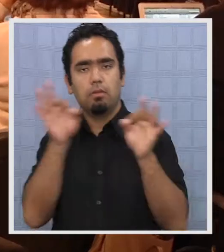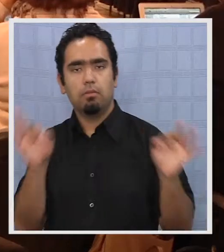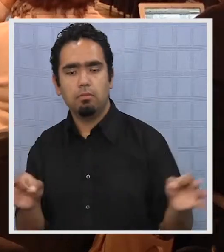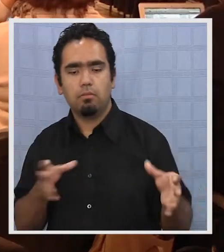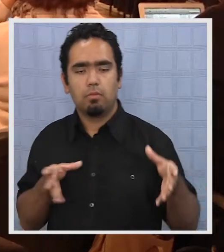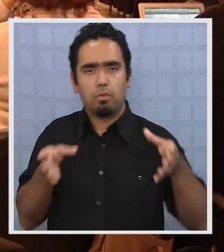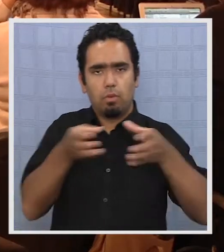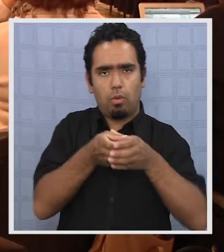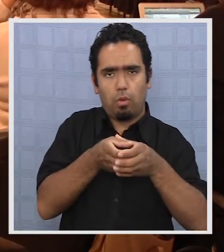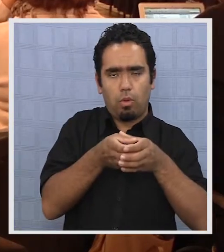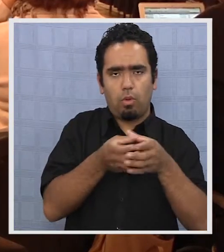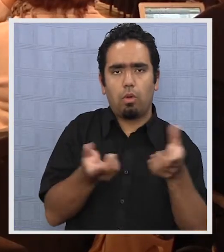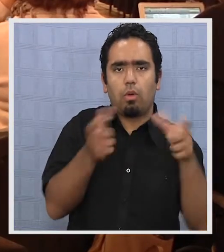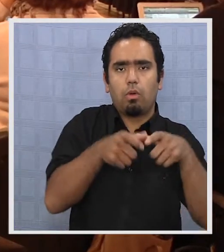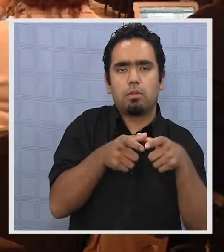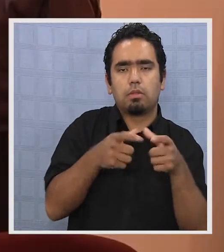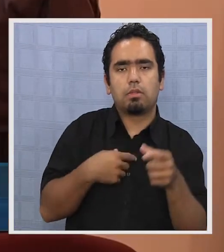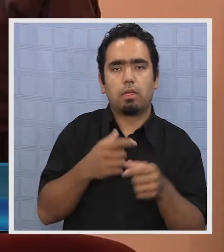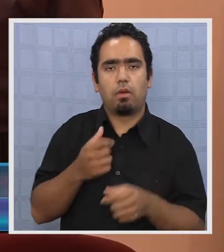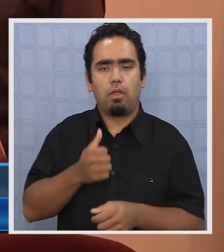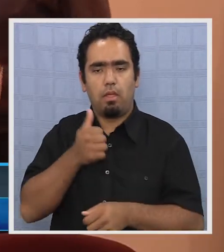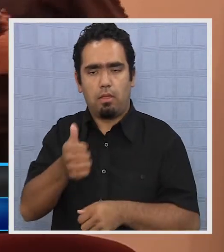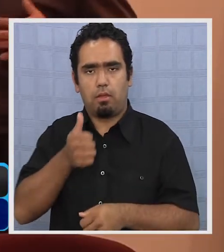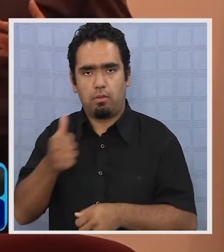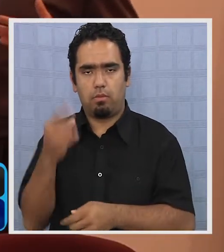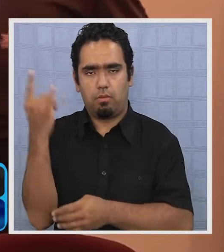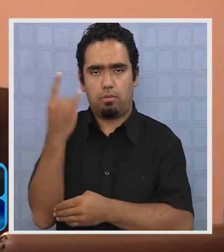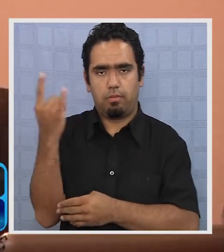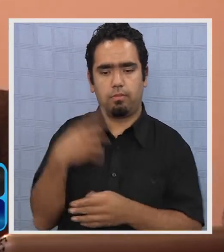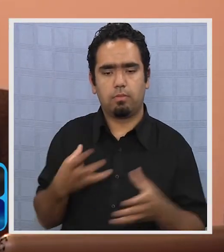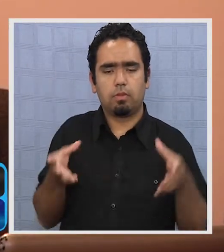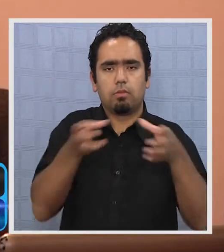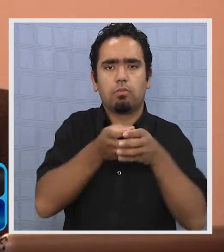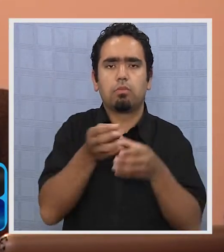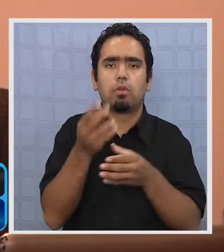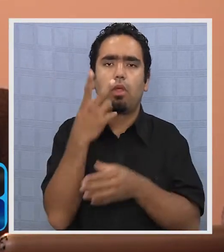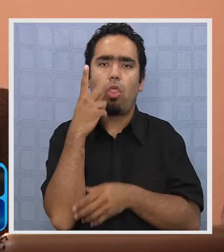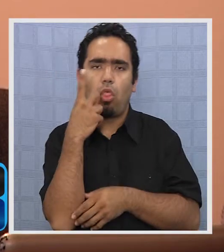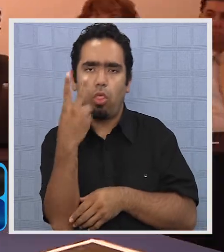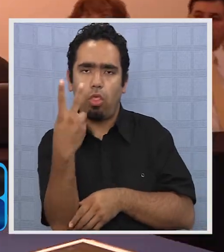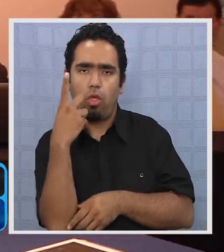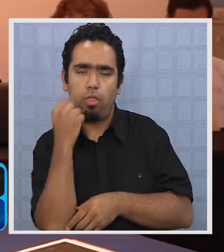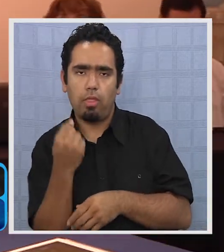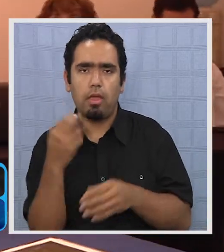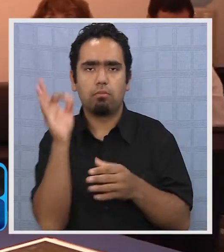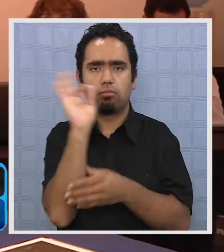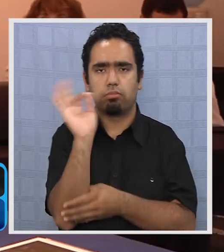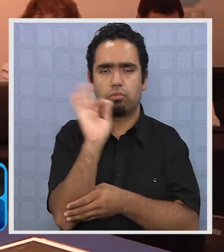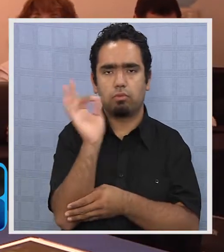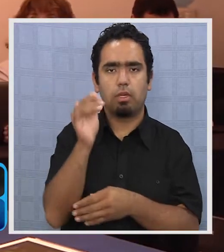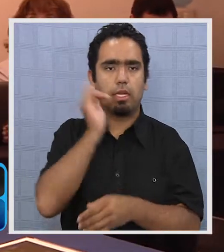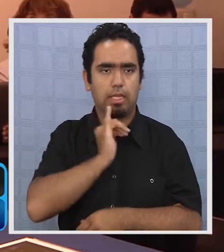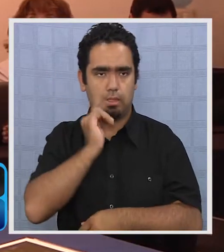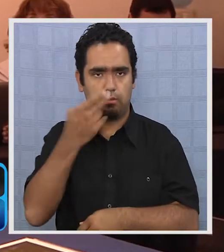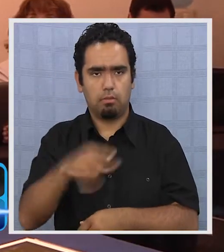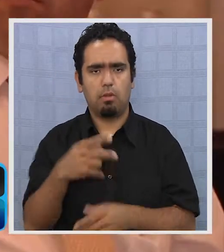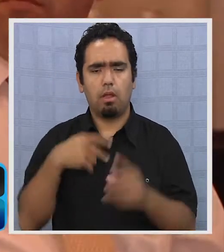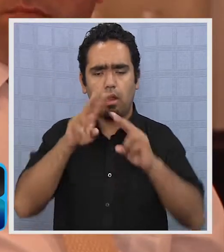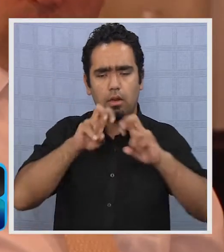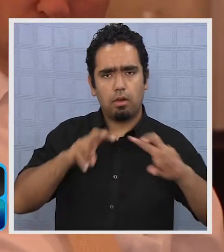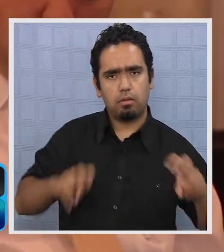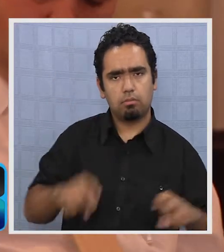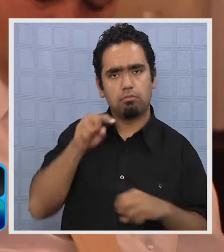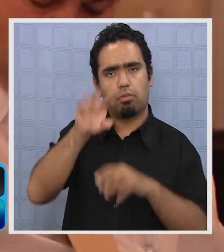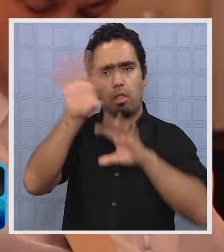Los decanos de Facultades de Educación del Consejo de Rectores de las Universidades Chilenas se reunieron durante dos días en Iquique